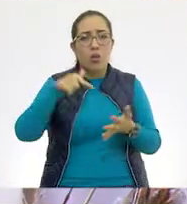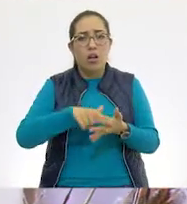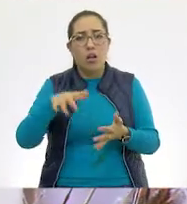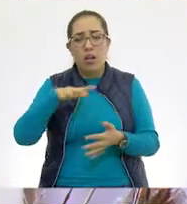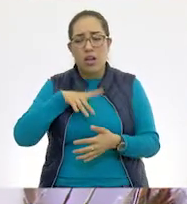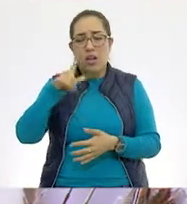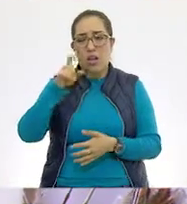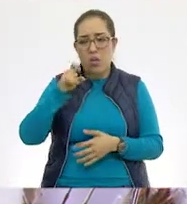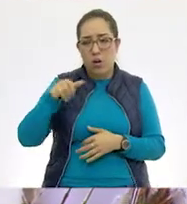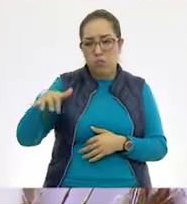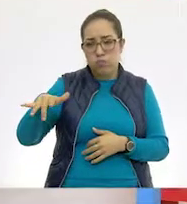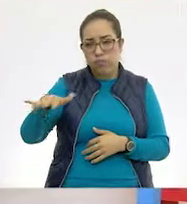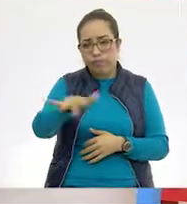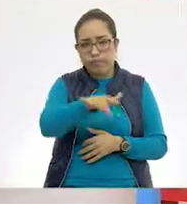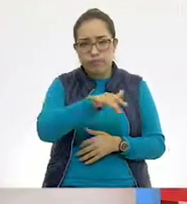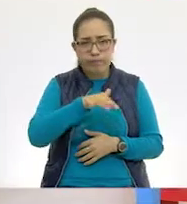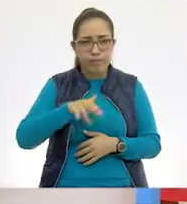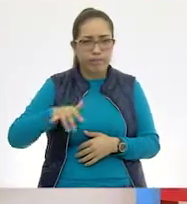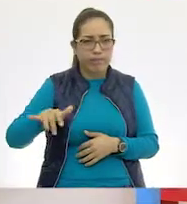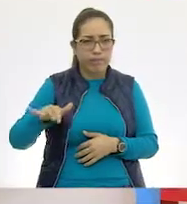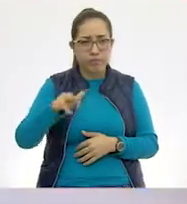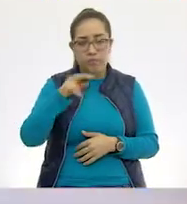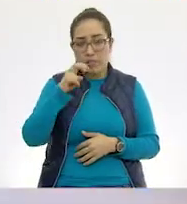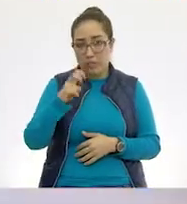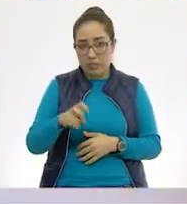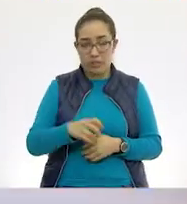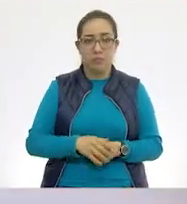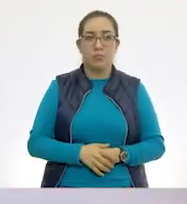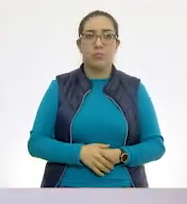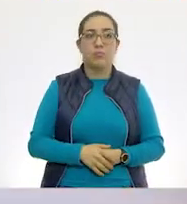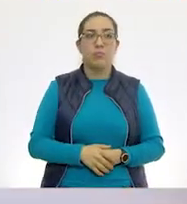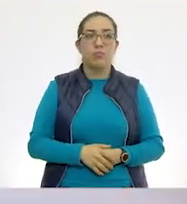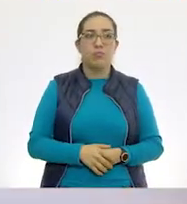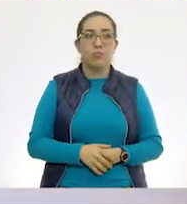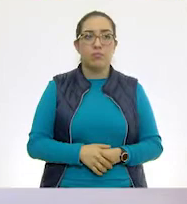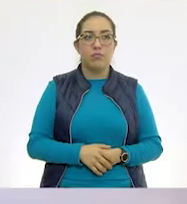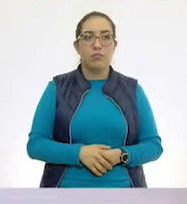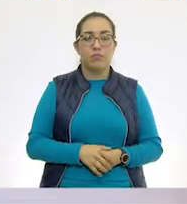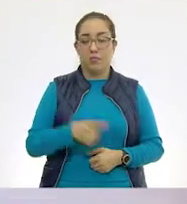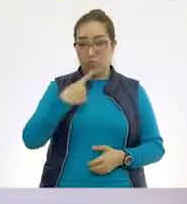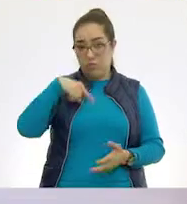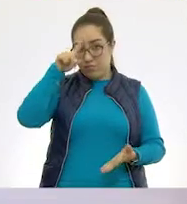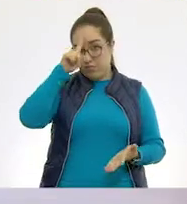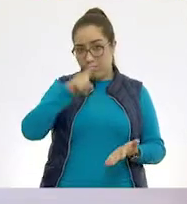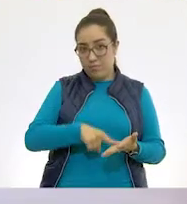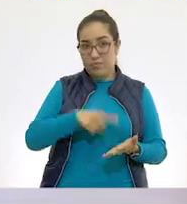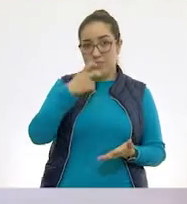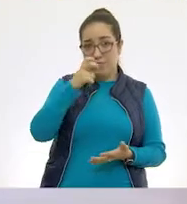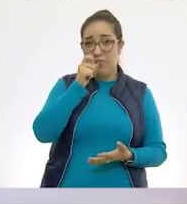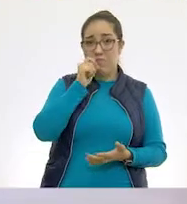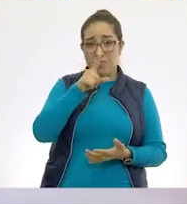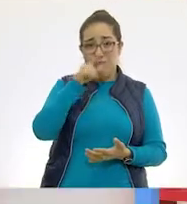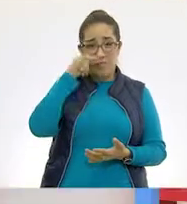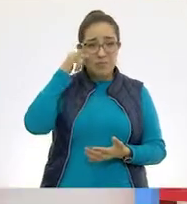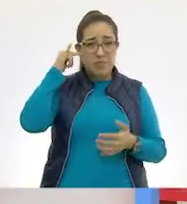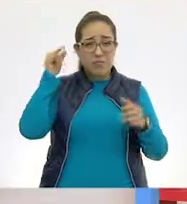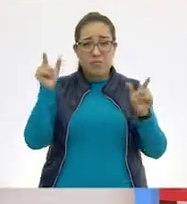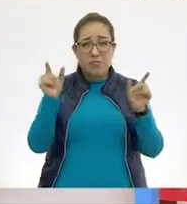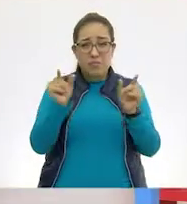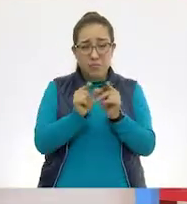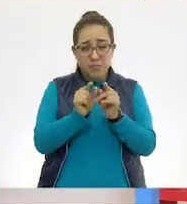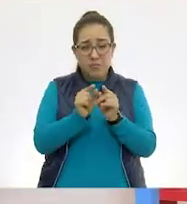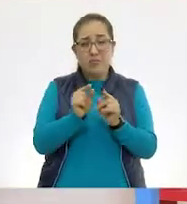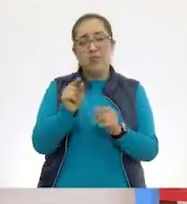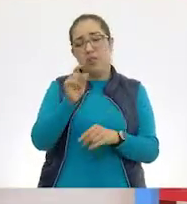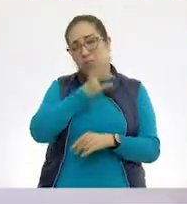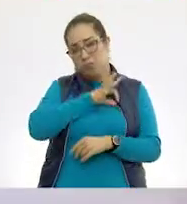riachuelos que vimos hace rato. Cierto. Entonces, yo creo que además de eso, y como es pequeña, pues sí